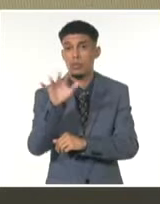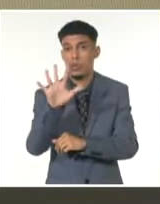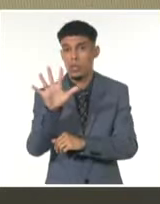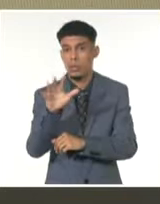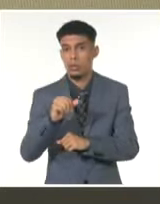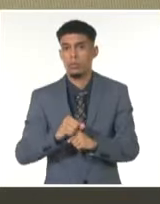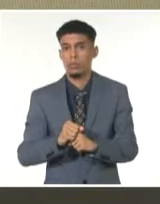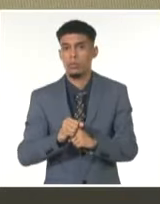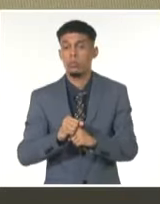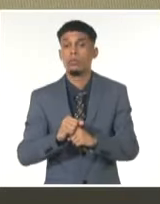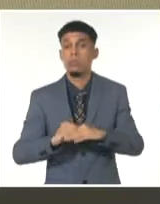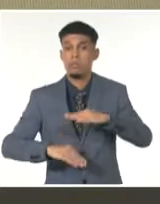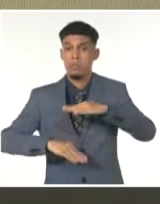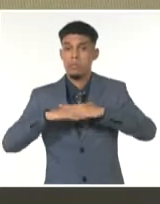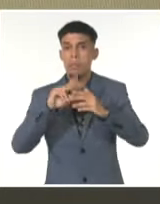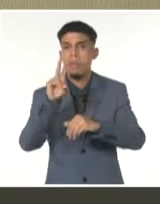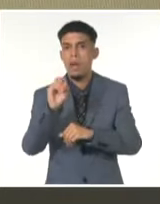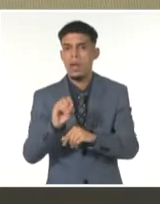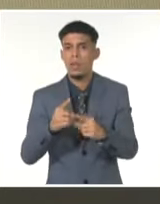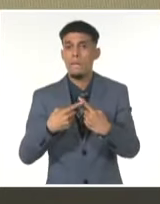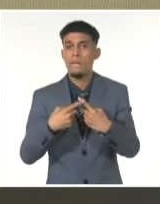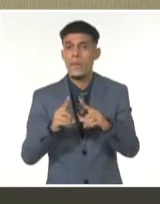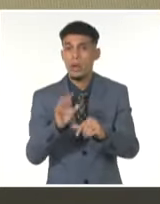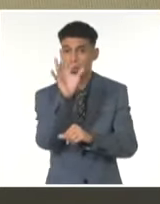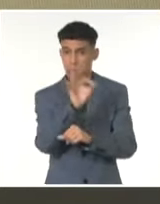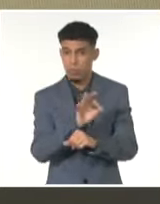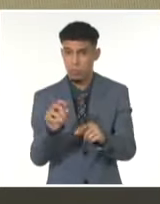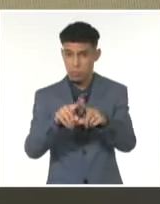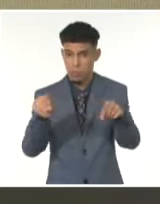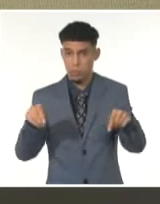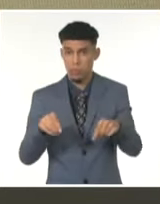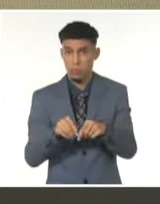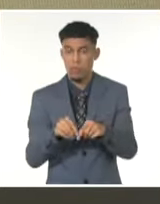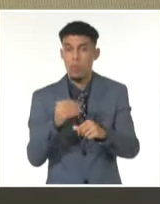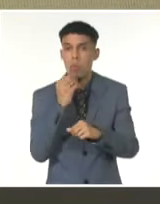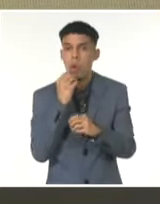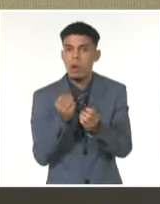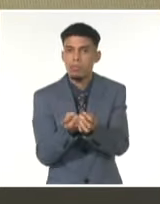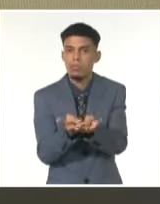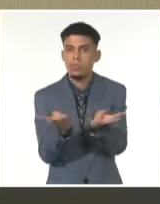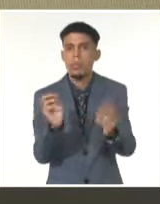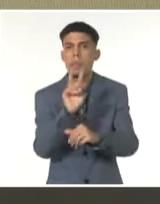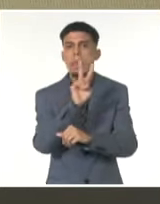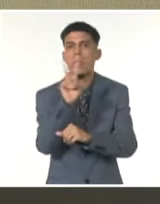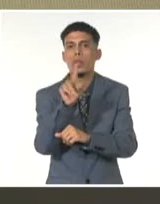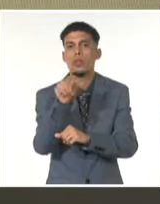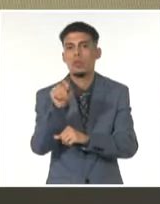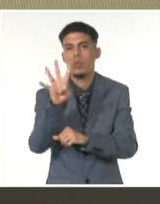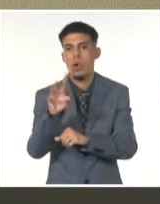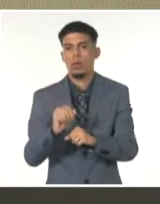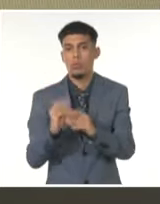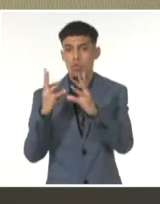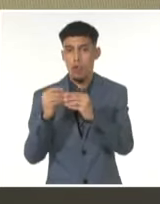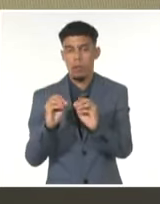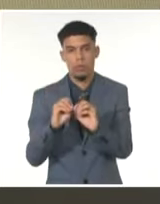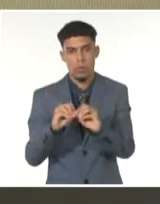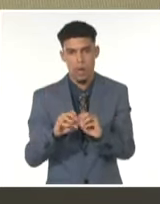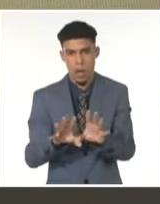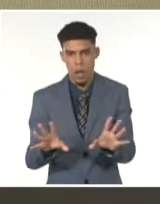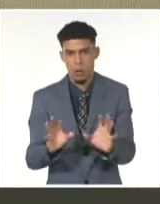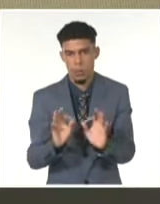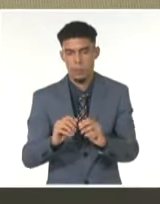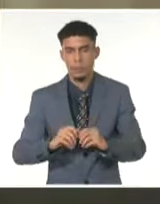Llega a acumular 20, pero está diseñada la presa, el embalse, para 22.4. Los números son lo suficientemente